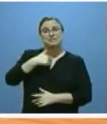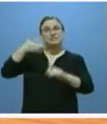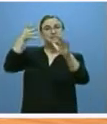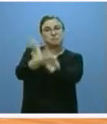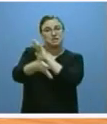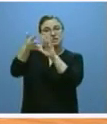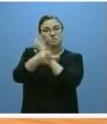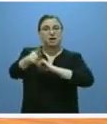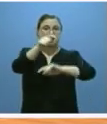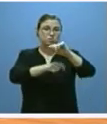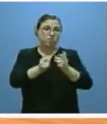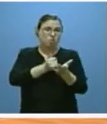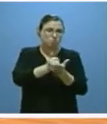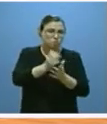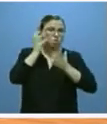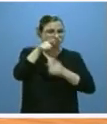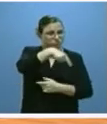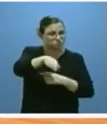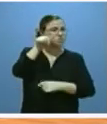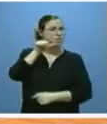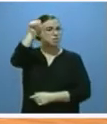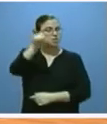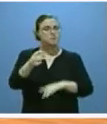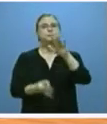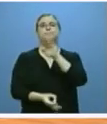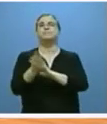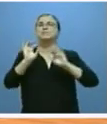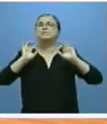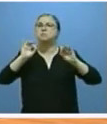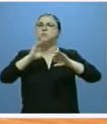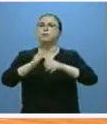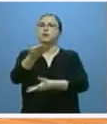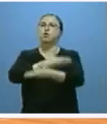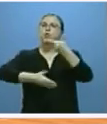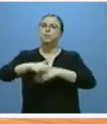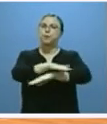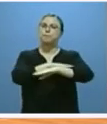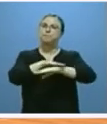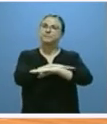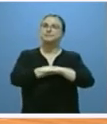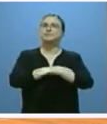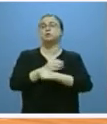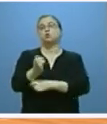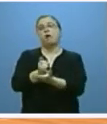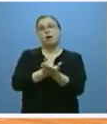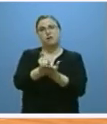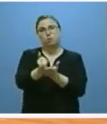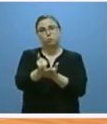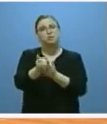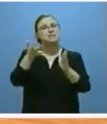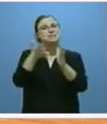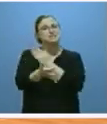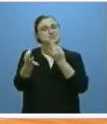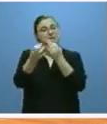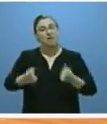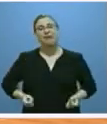a las organizaciones agrarias, hemos articulado una actuación especial en colaboración con el Ministerio de Agricultura que va a suponer un